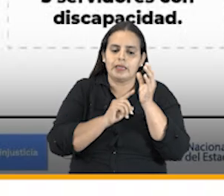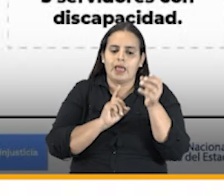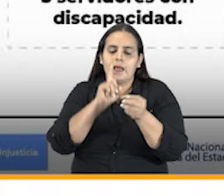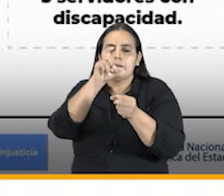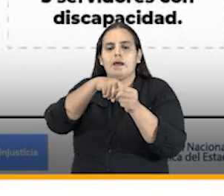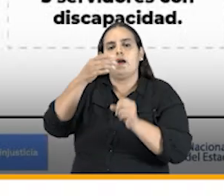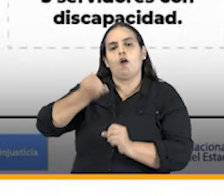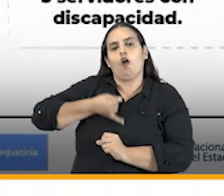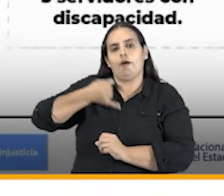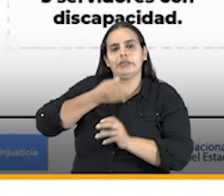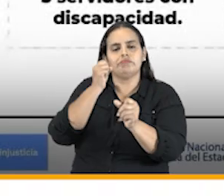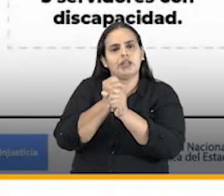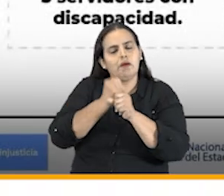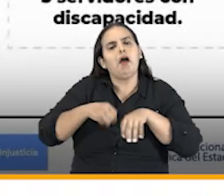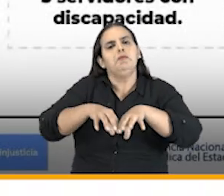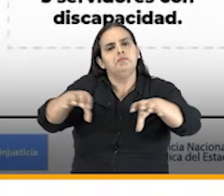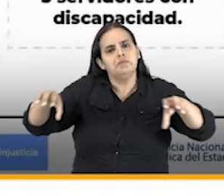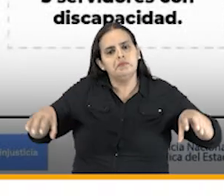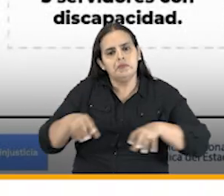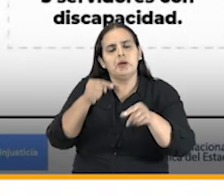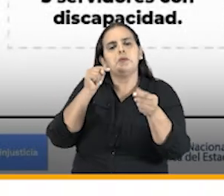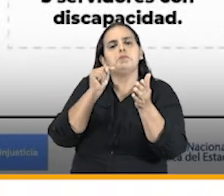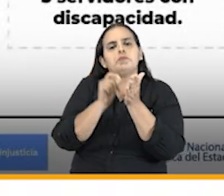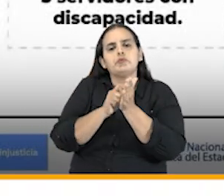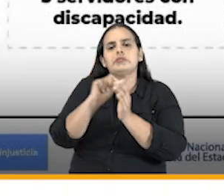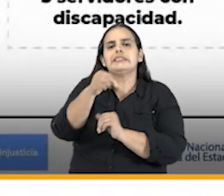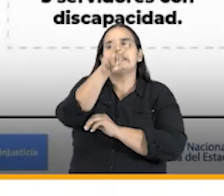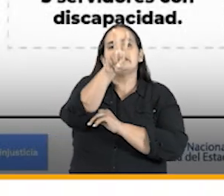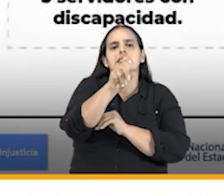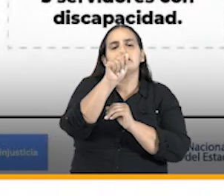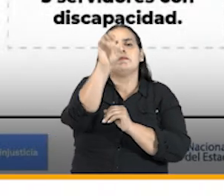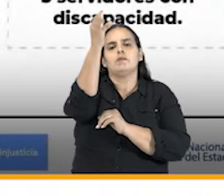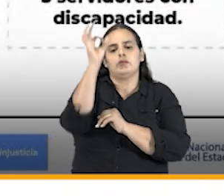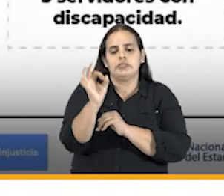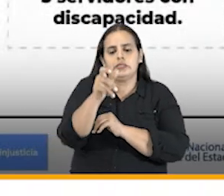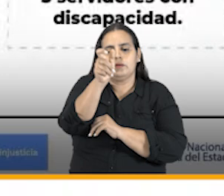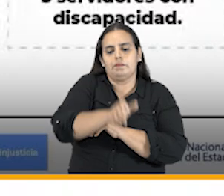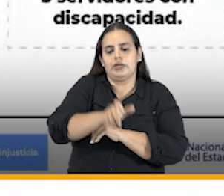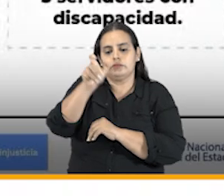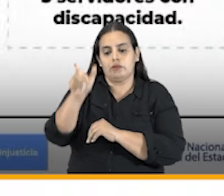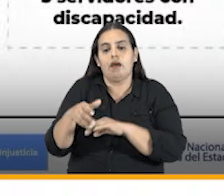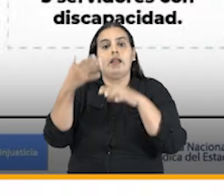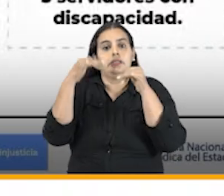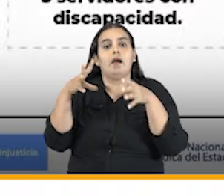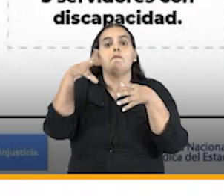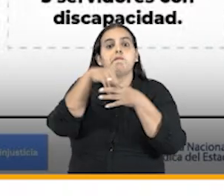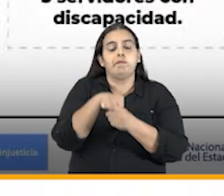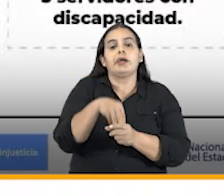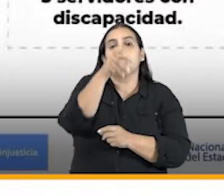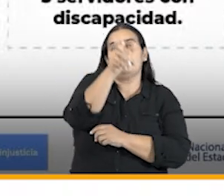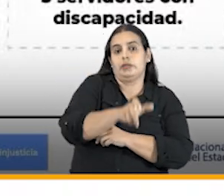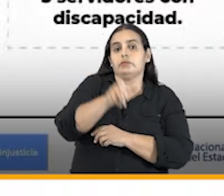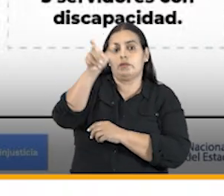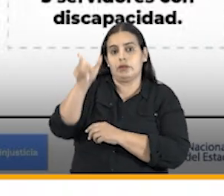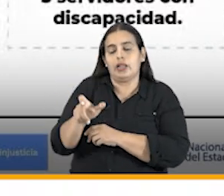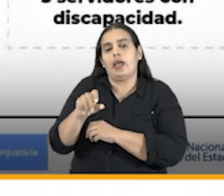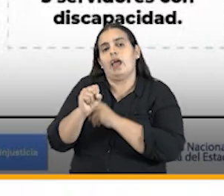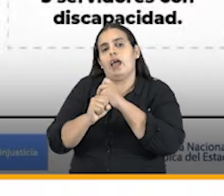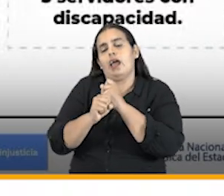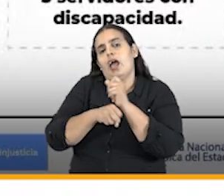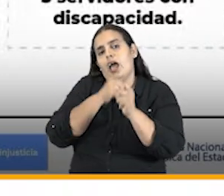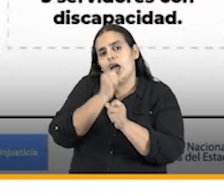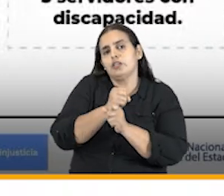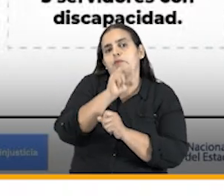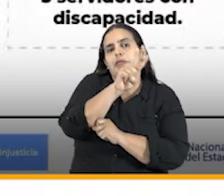de los jóvenes en el mercado laboral al punto de que el 17% de la planta personal de la agencia está compuesto por personas entre el